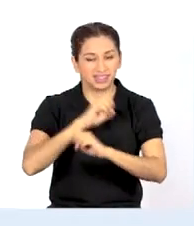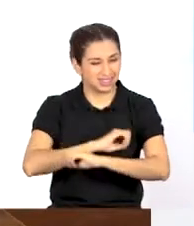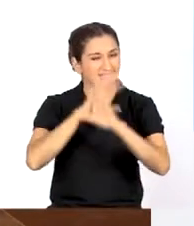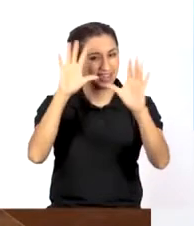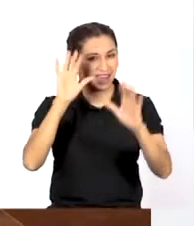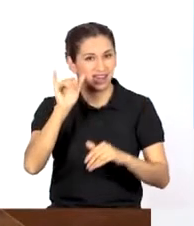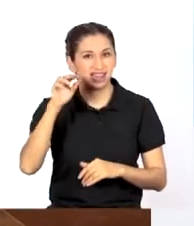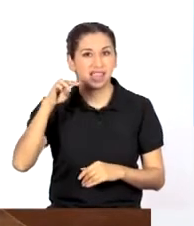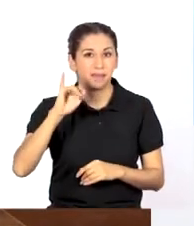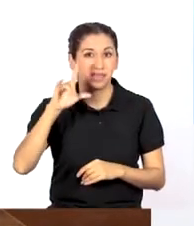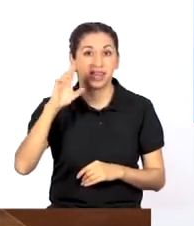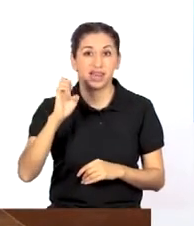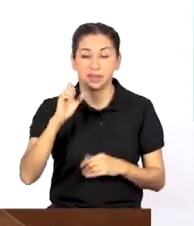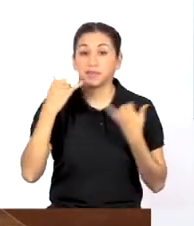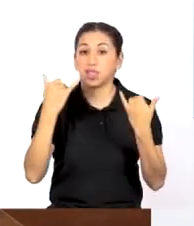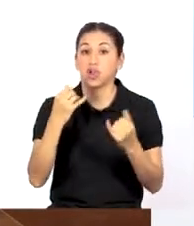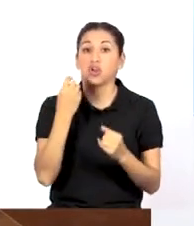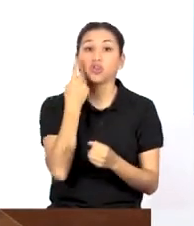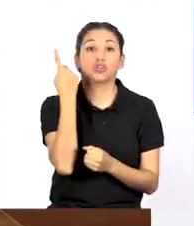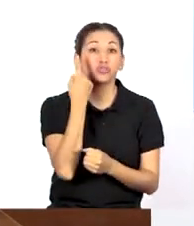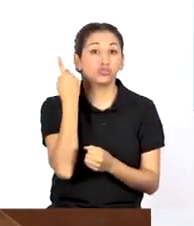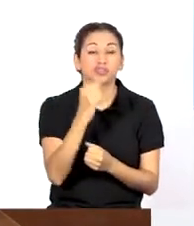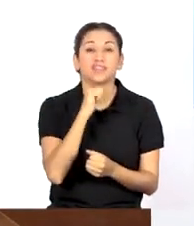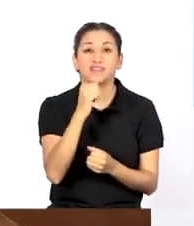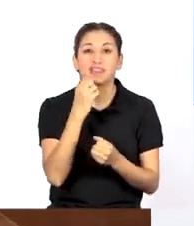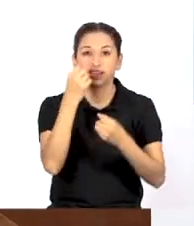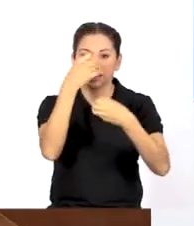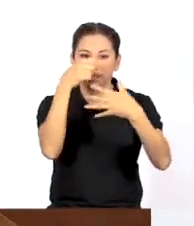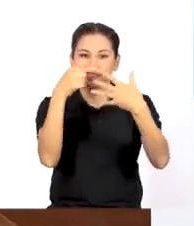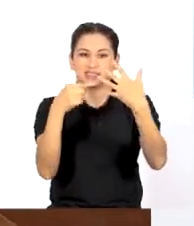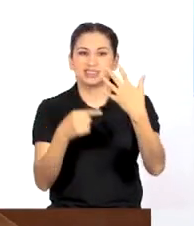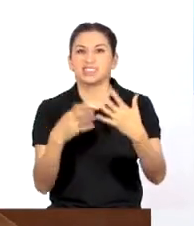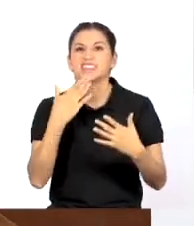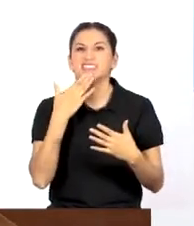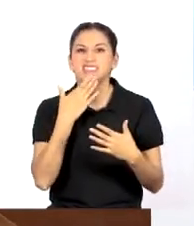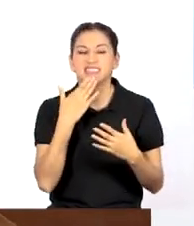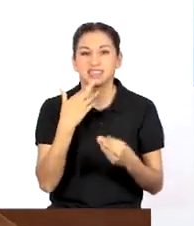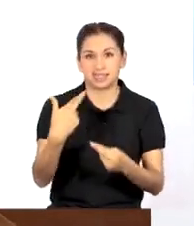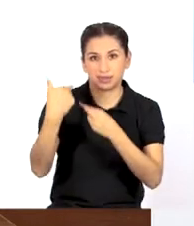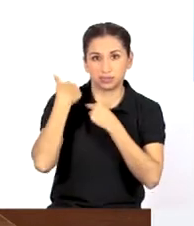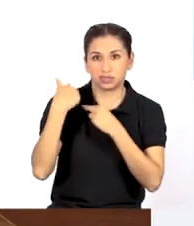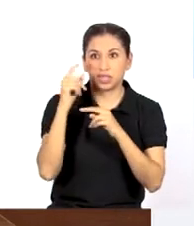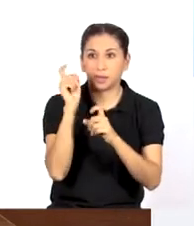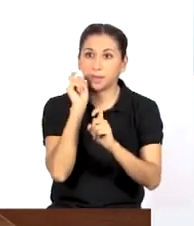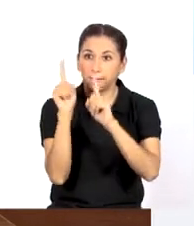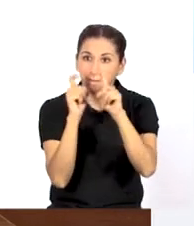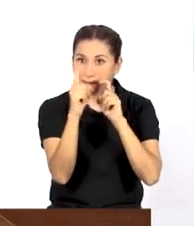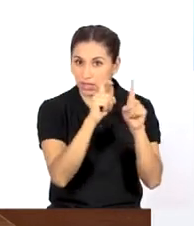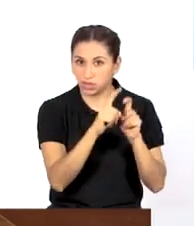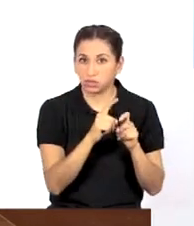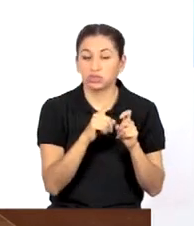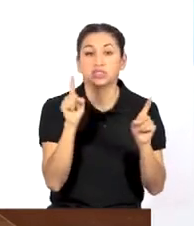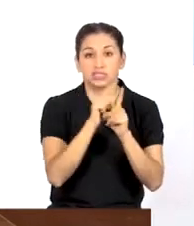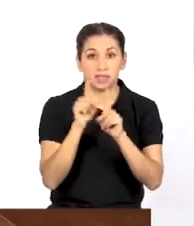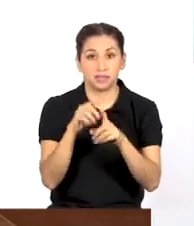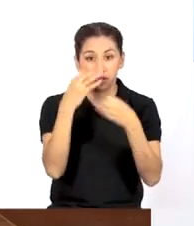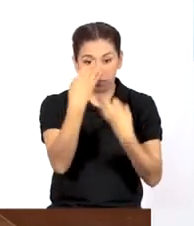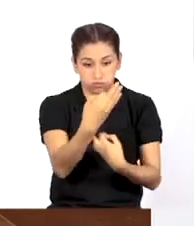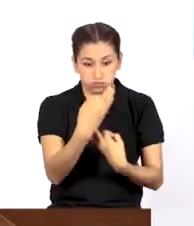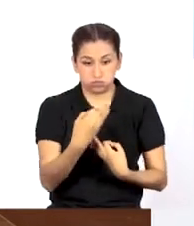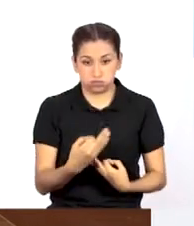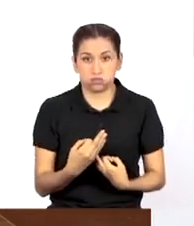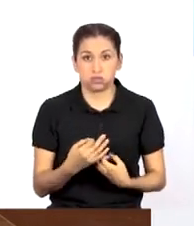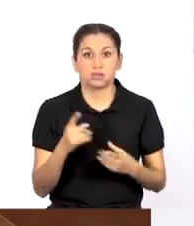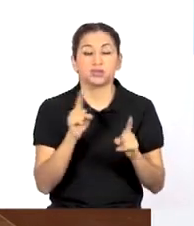tienes clara, Yamile. Ahora solo falta enumerar los participantes y actividades por realizar, incluyendo el